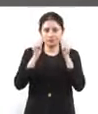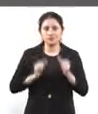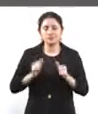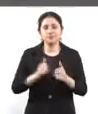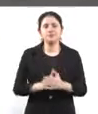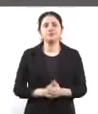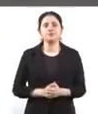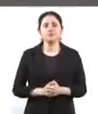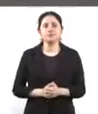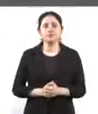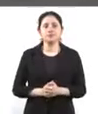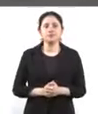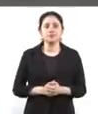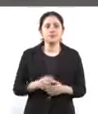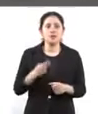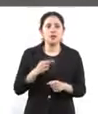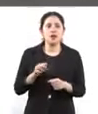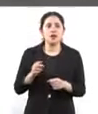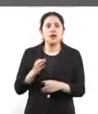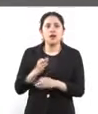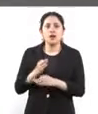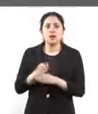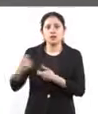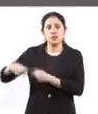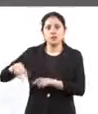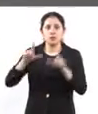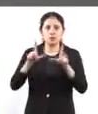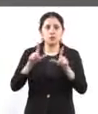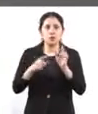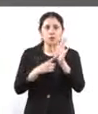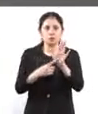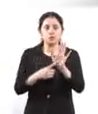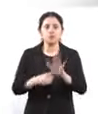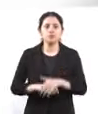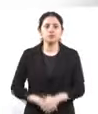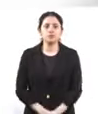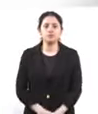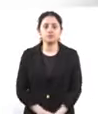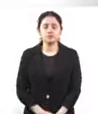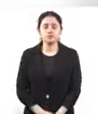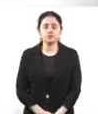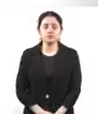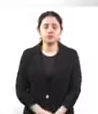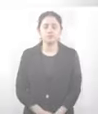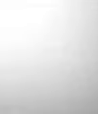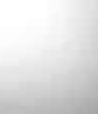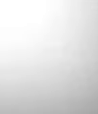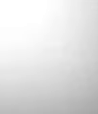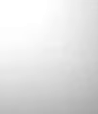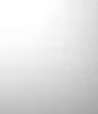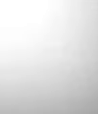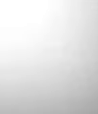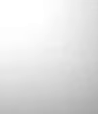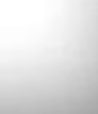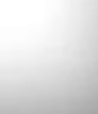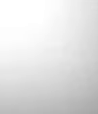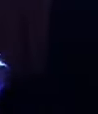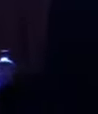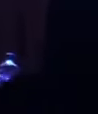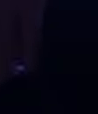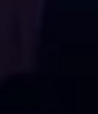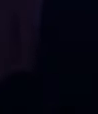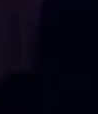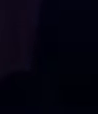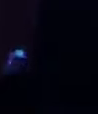Los invitamos a ver a continuación la siguiente video proyección. El Gobierno de la Ciudad de México presenta su